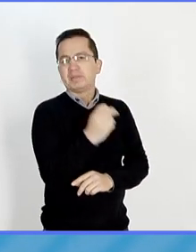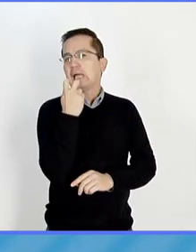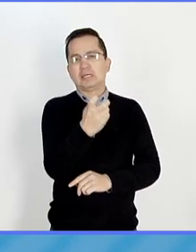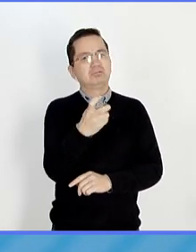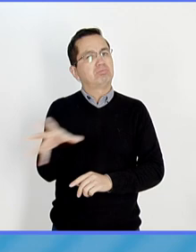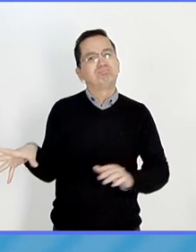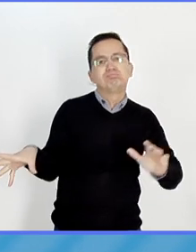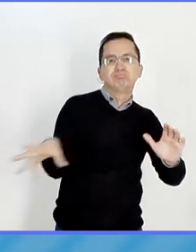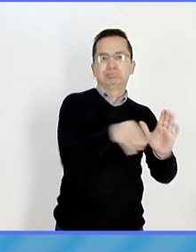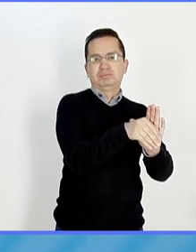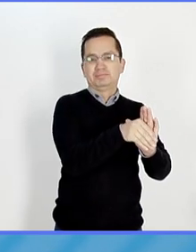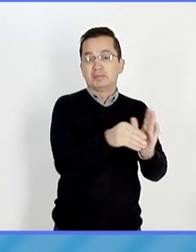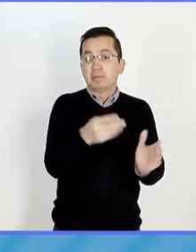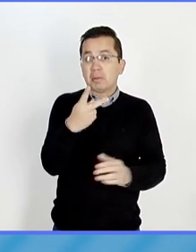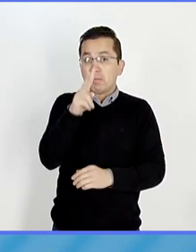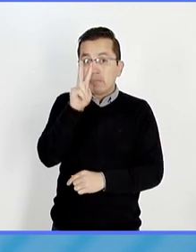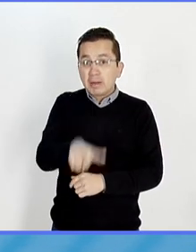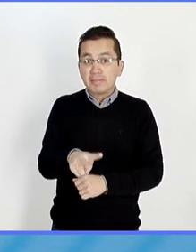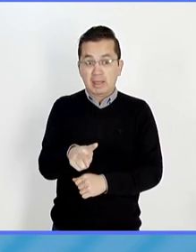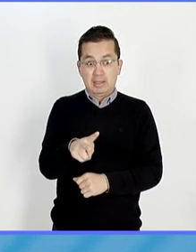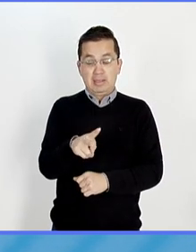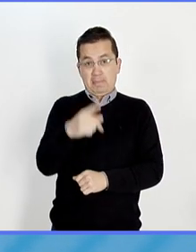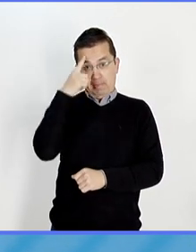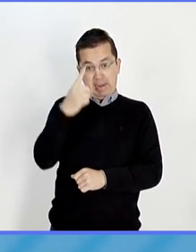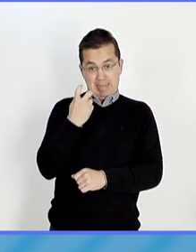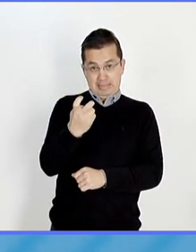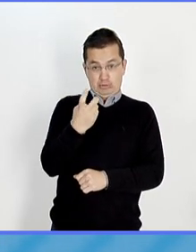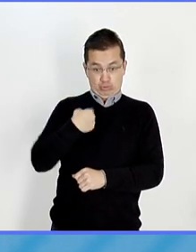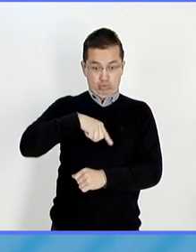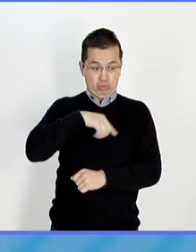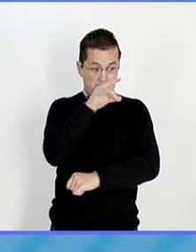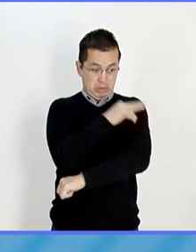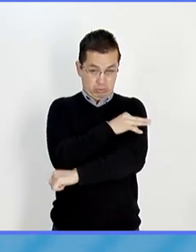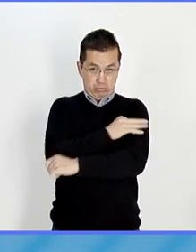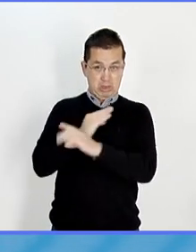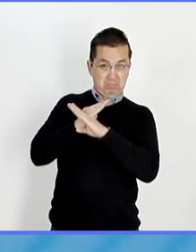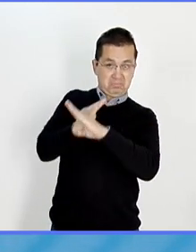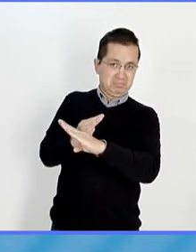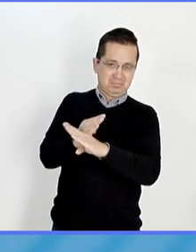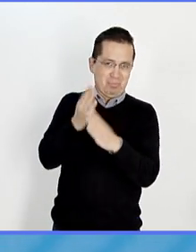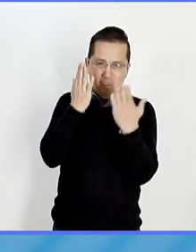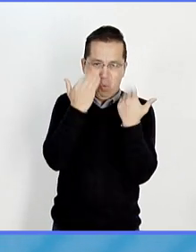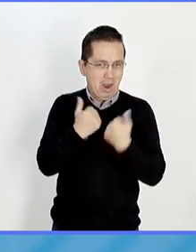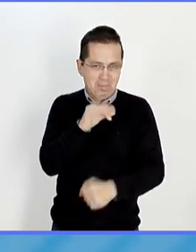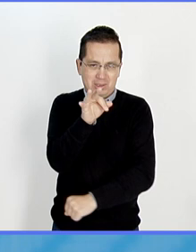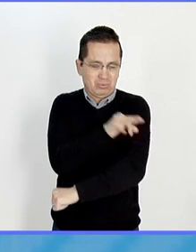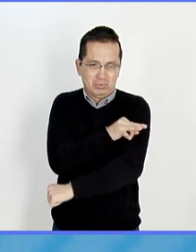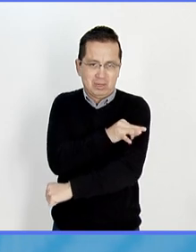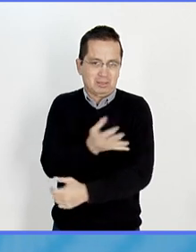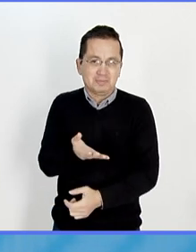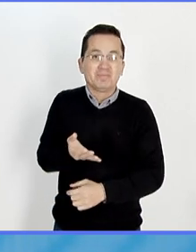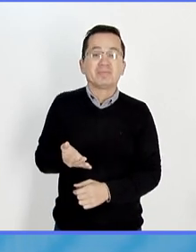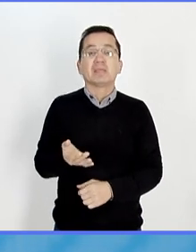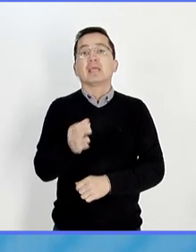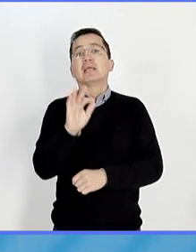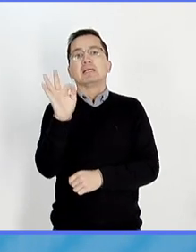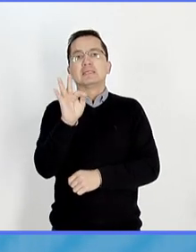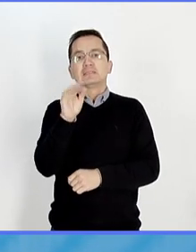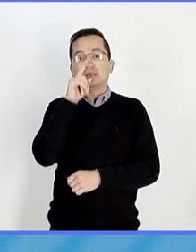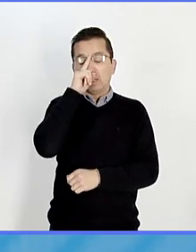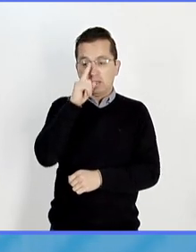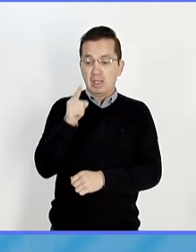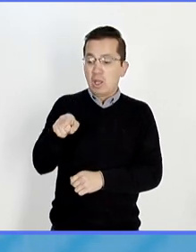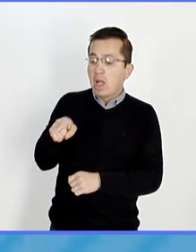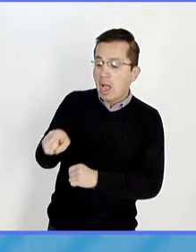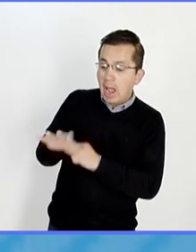Todavía no se ha desarrollado una vacuna que evite que nos podamos infectar por rabia. Cuando a una persona la